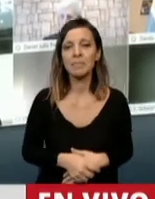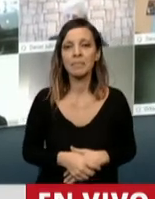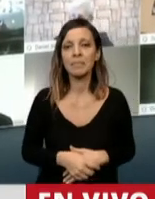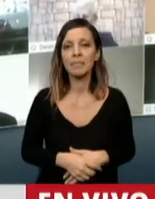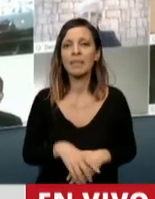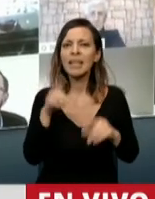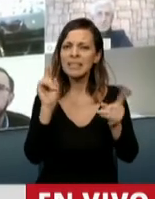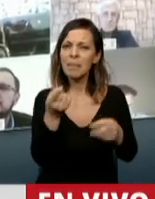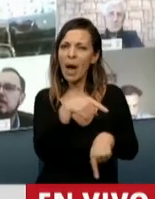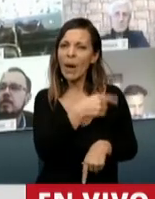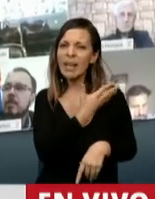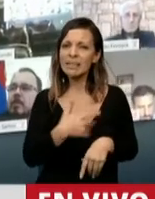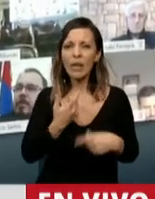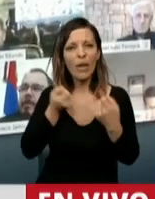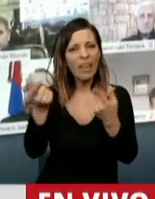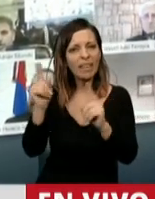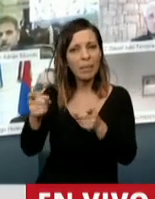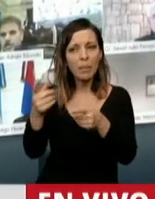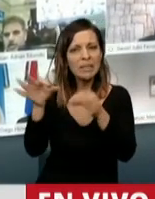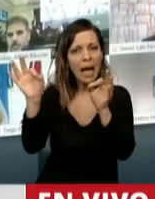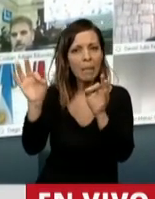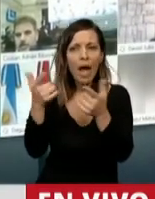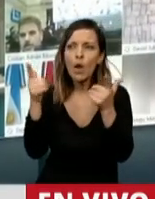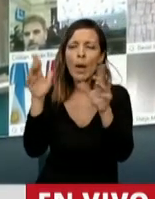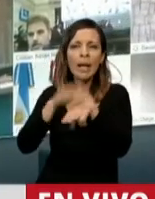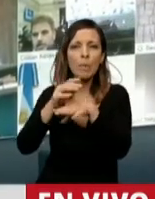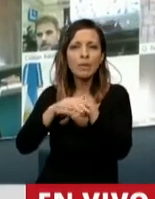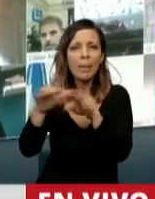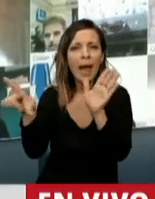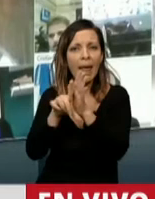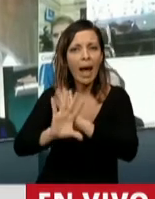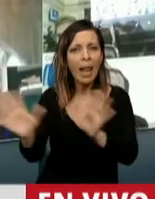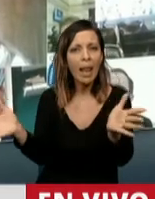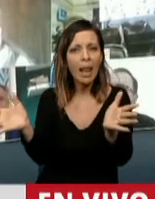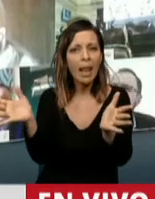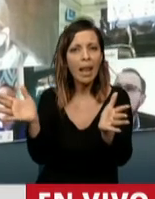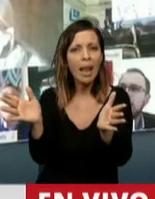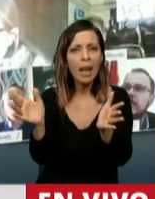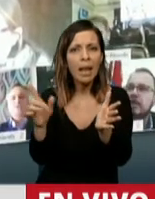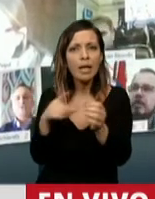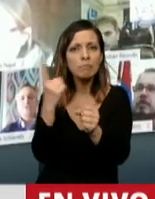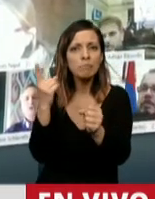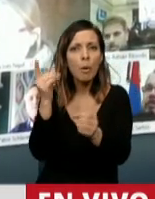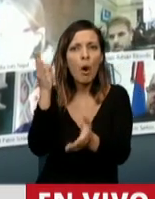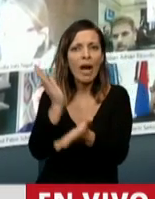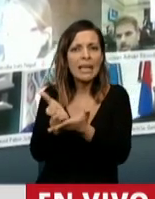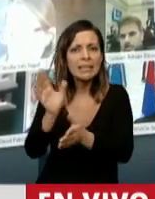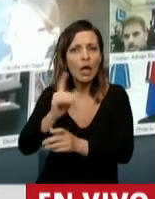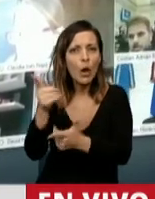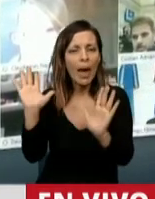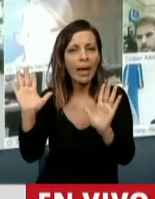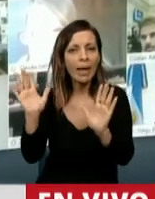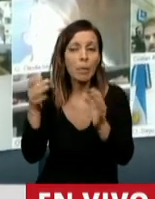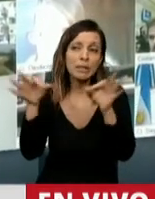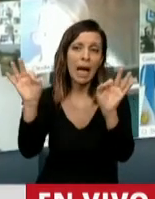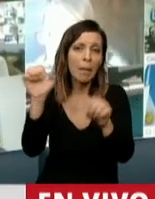lo está exibiendo de la responsabilidad penal, lo está salvando de